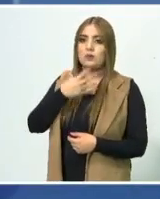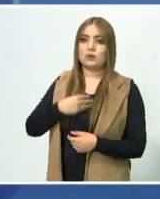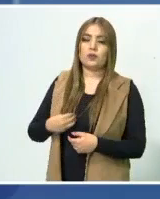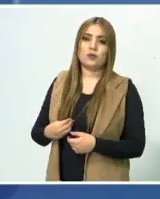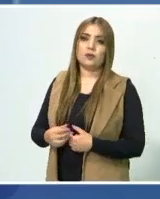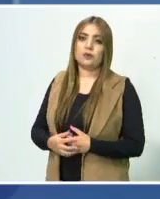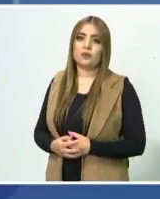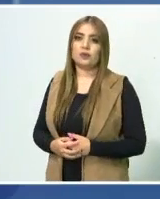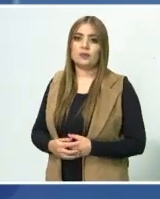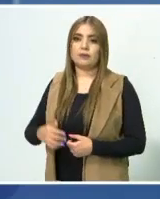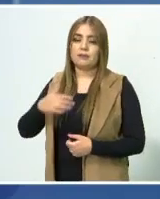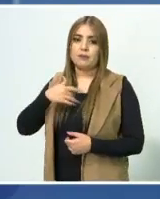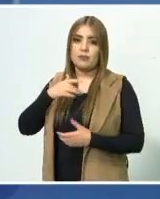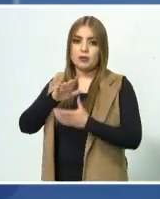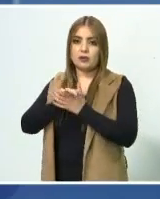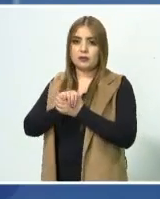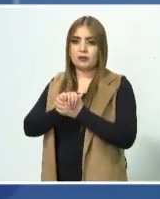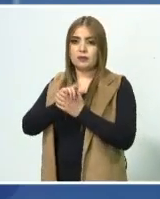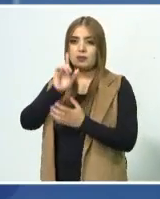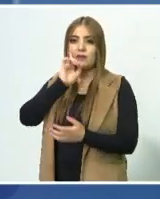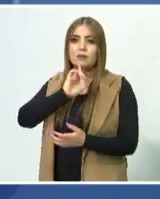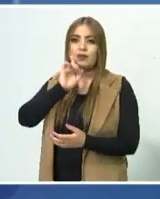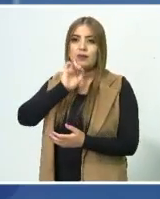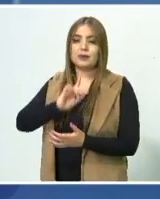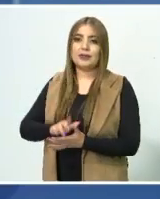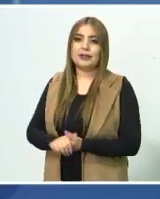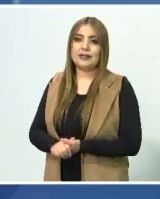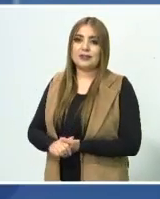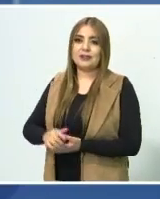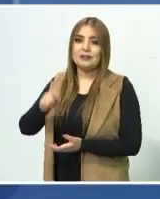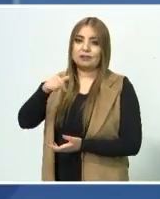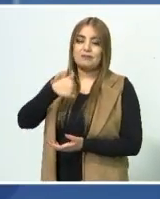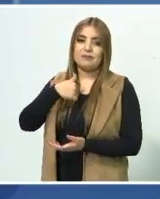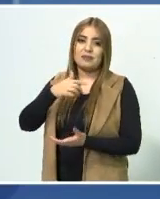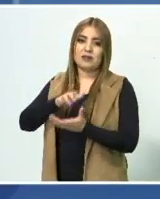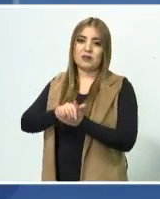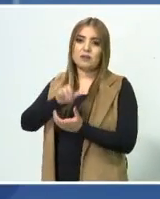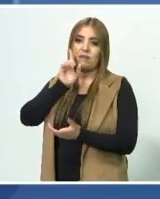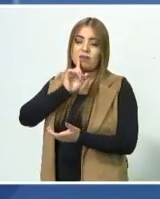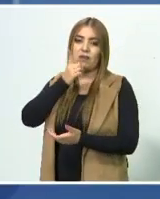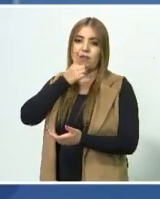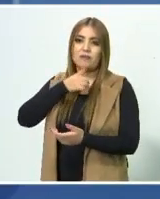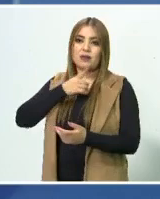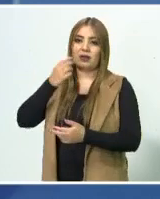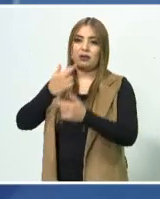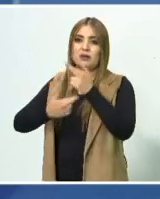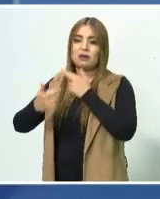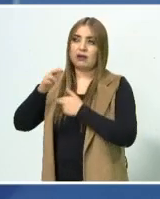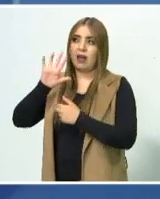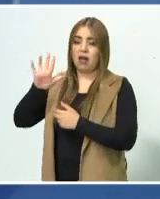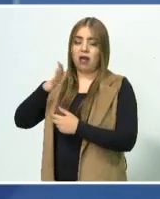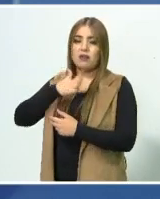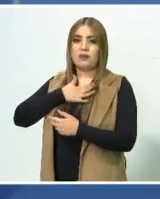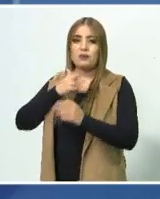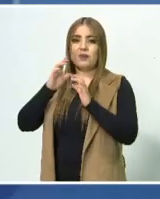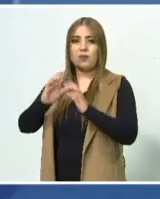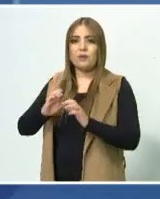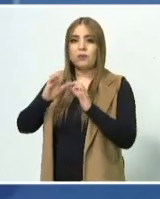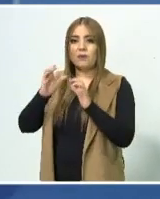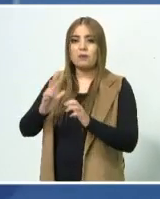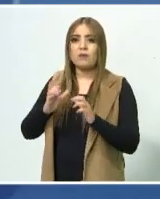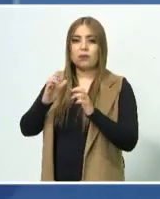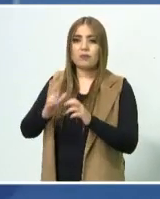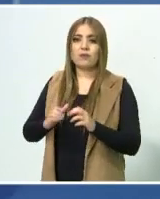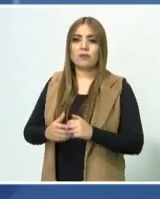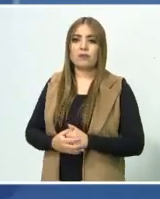Una esposa que pues me regrese, que allá ellos me cuidan, que pues